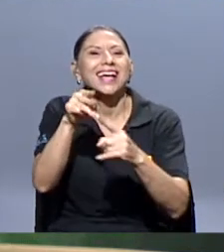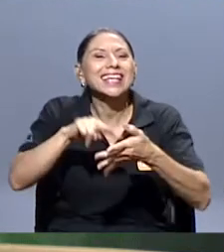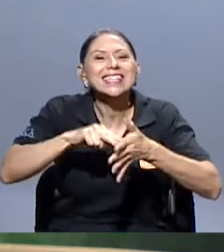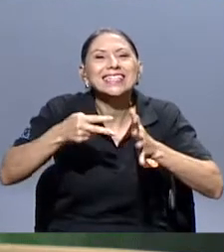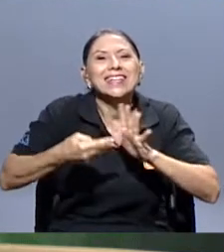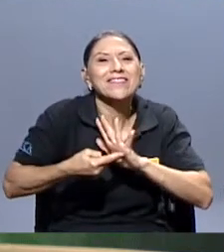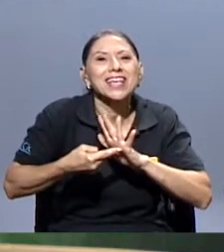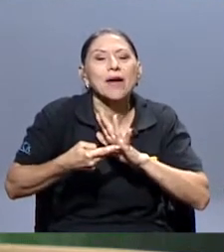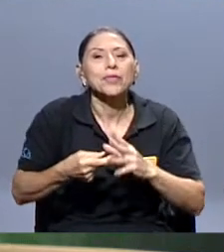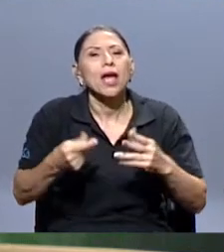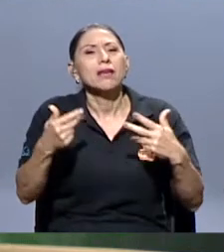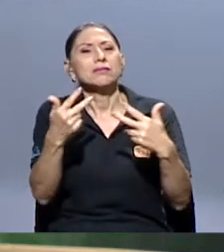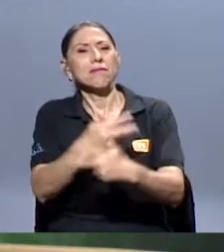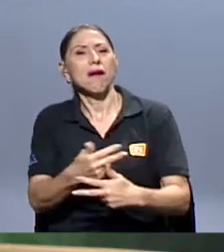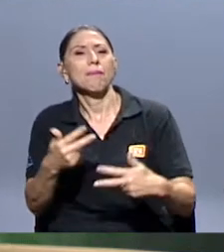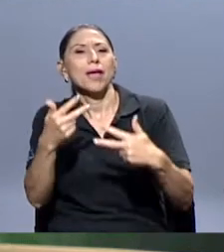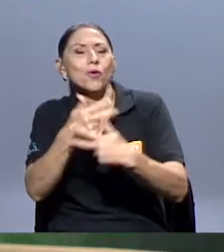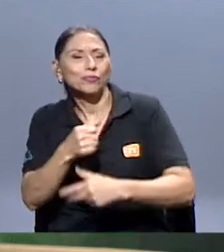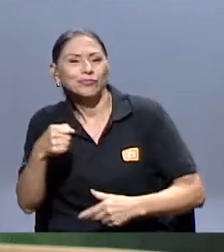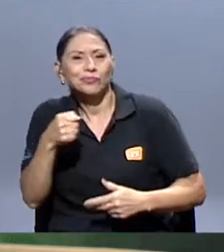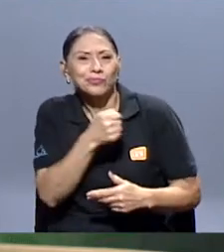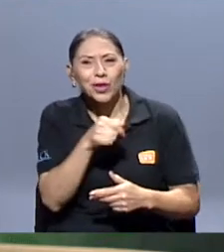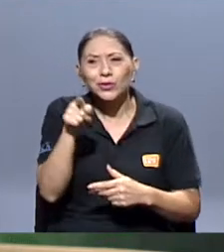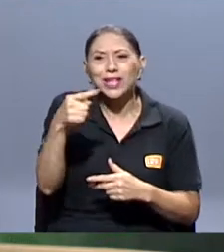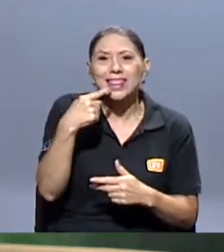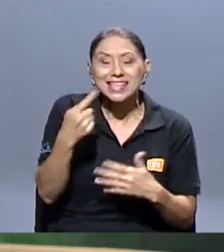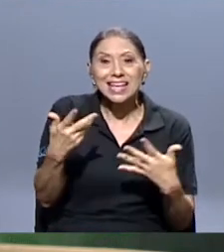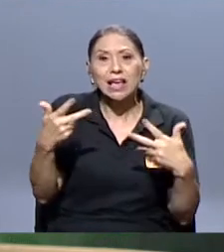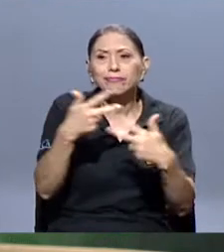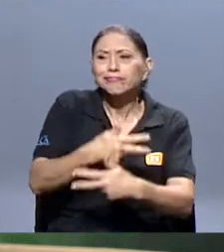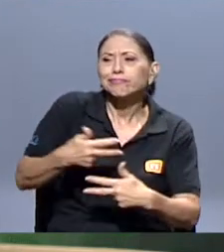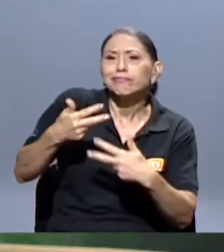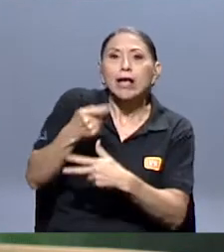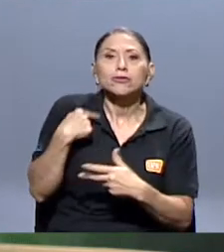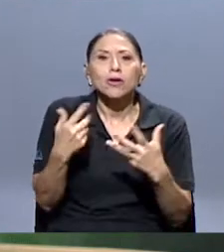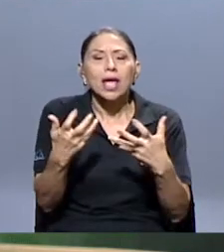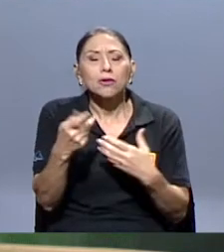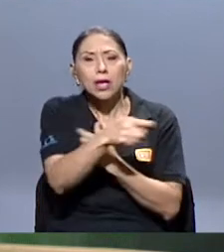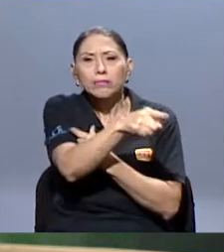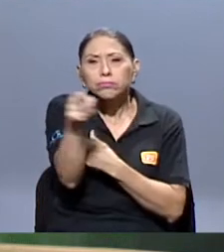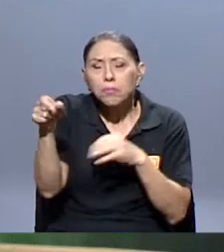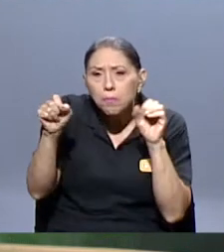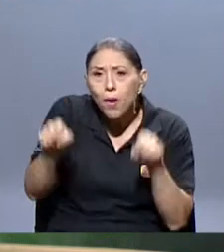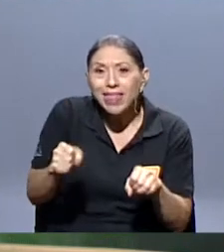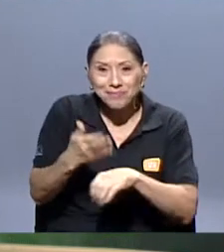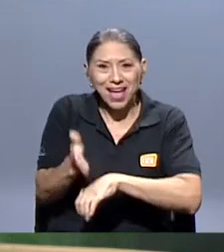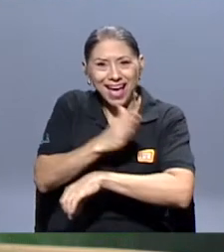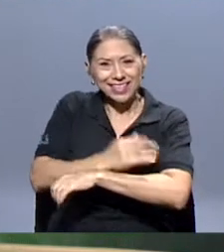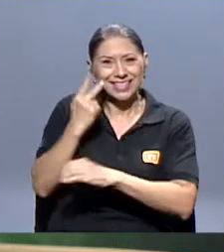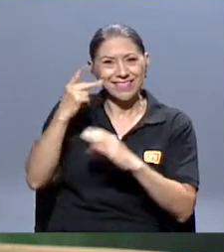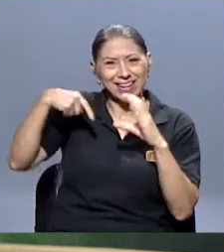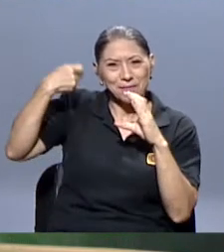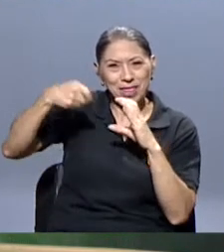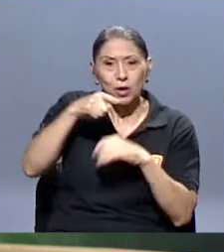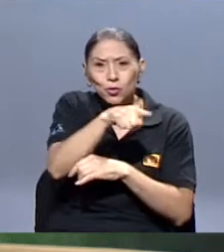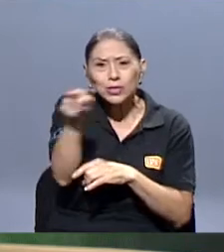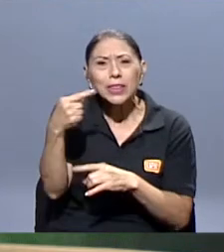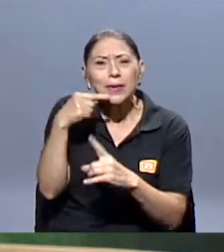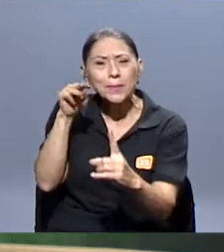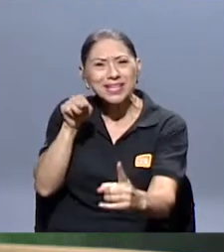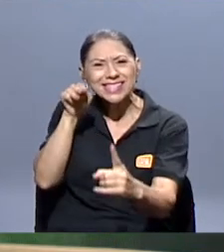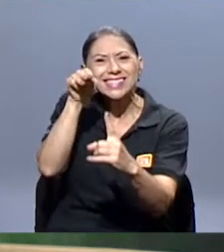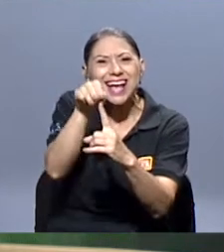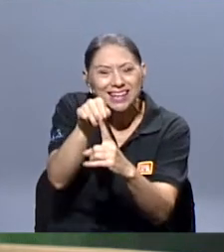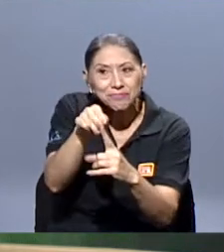ver, este rapeo constante que usted me dice que ha venido haciendo y quiero que nuestra audiencia tenga la posibilidad antes de ver el videoclip, que usted nos dé un mensaje